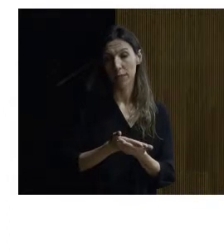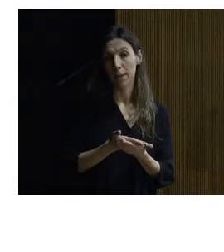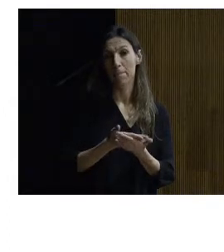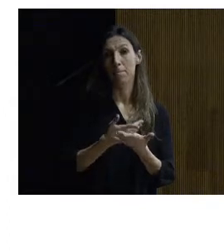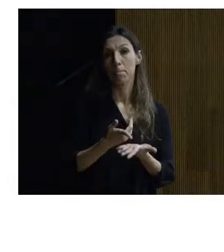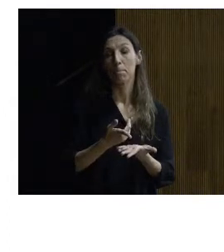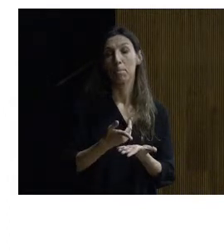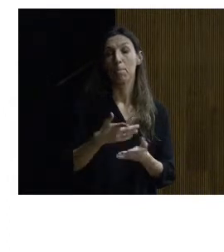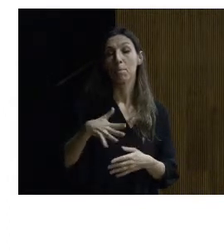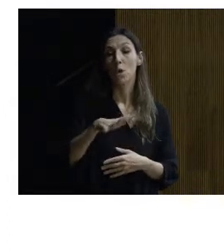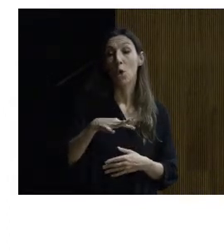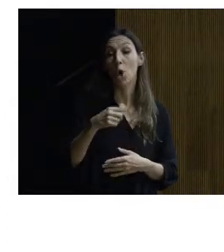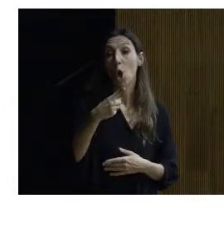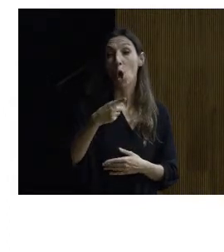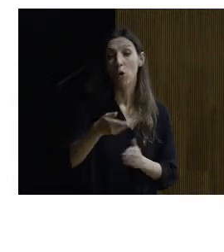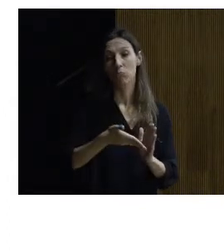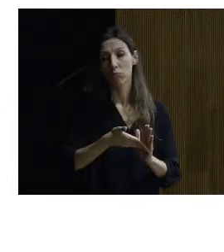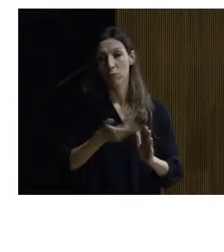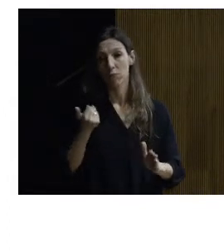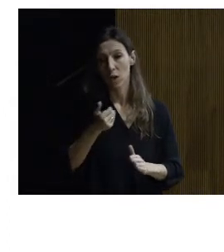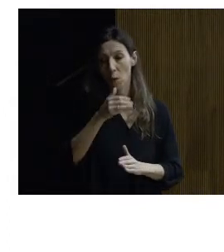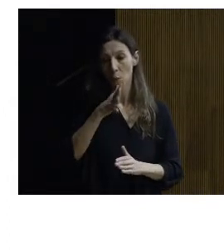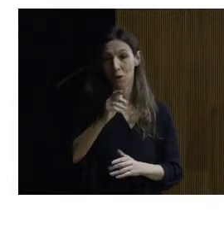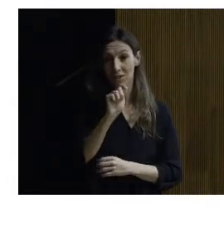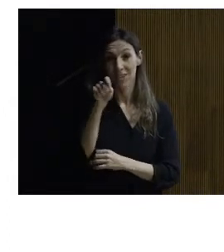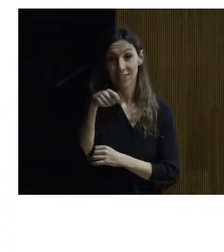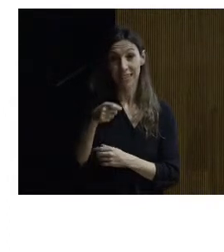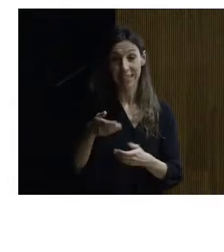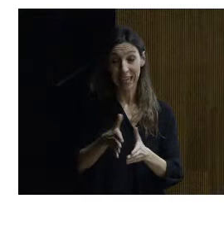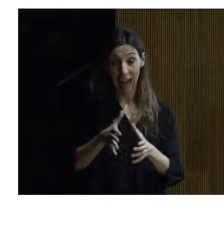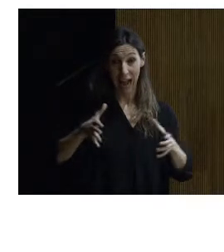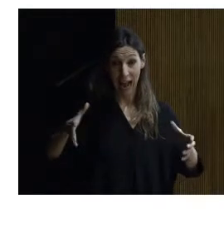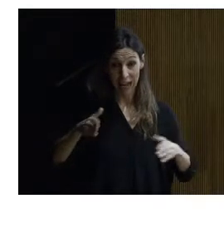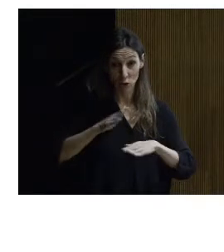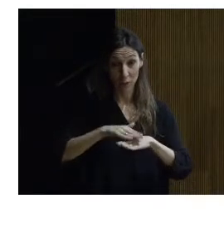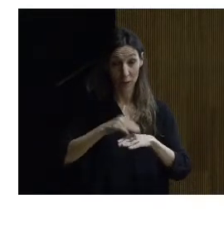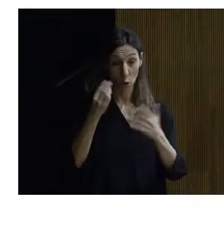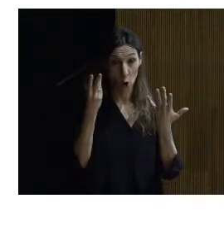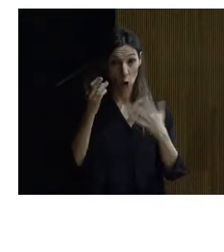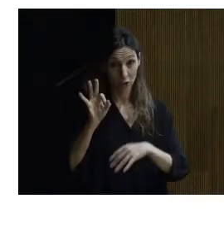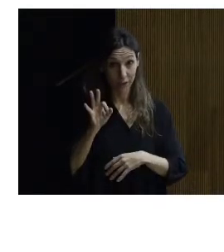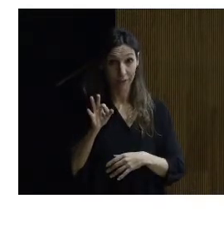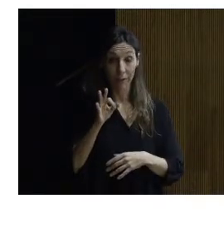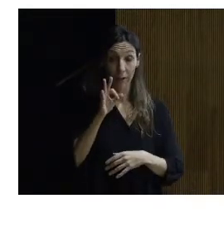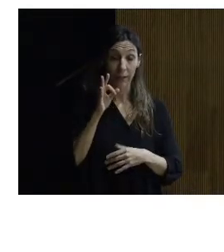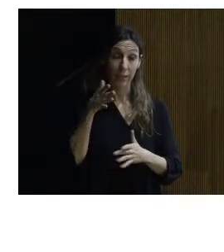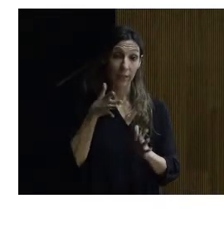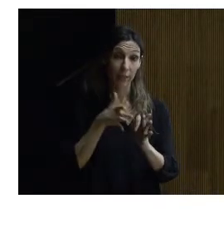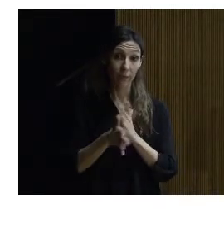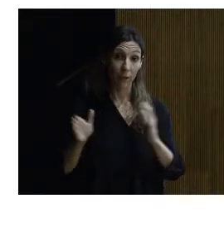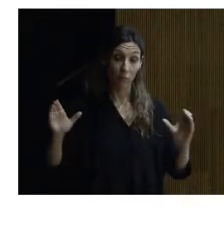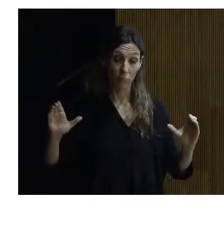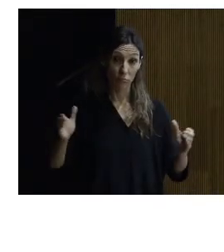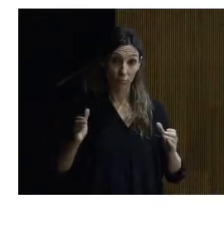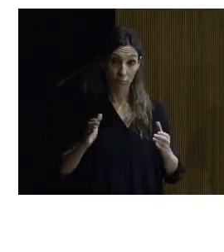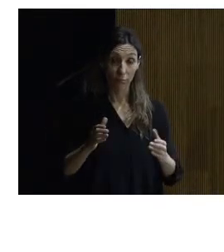eliminarlo porque así conseguíamos ese ancho mínimo de 80 y bueno pues en este caso lo que hacíamos era recrecer trasladar los dos